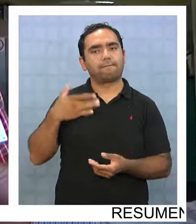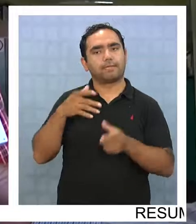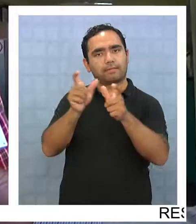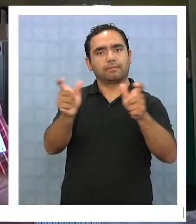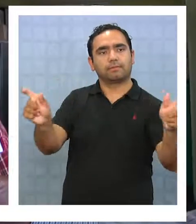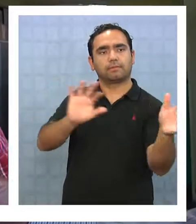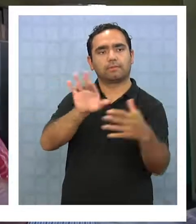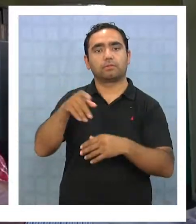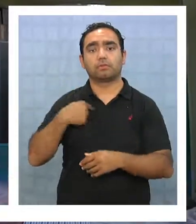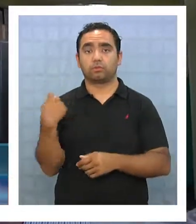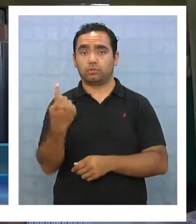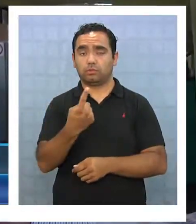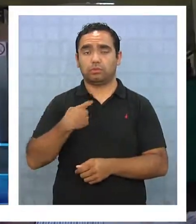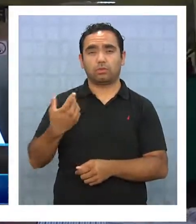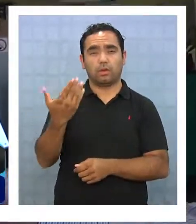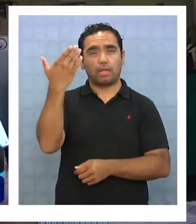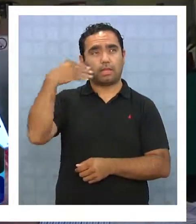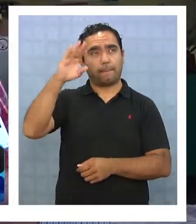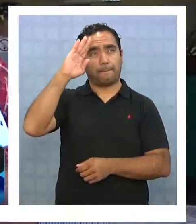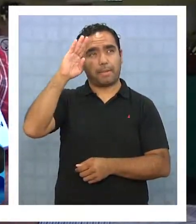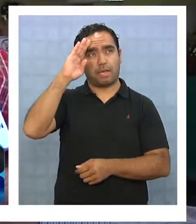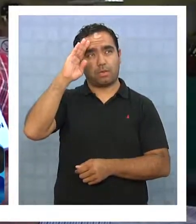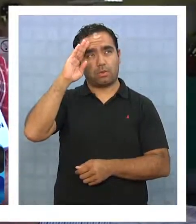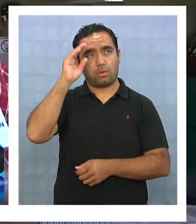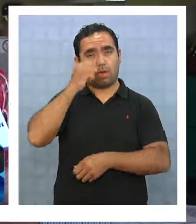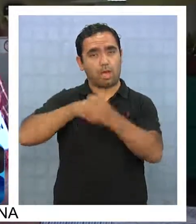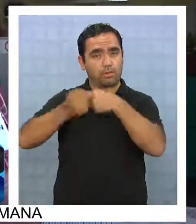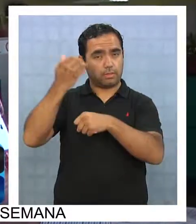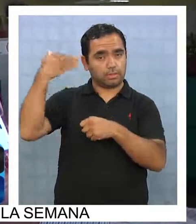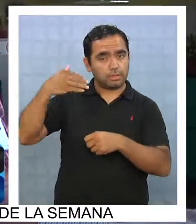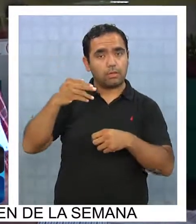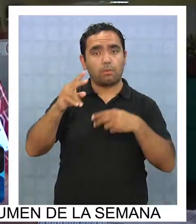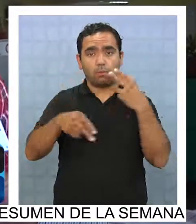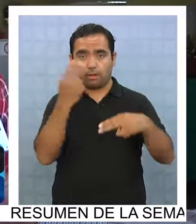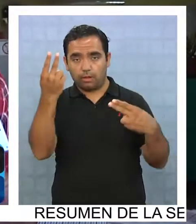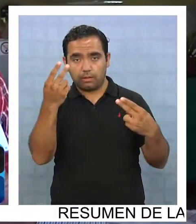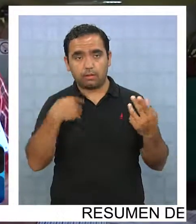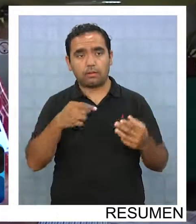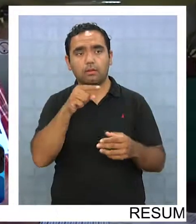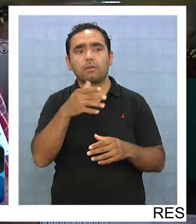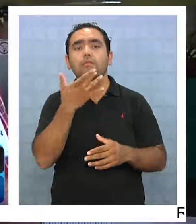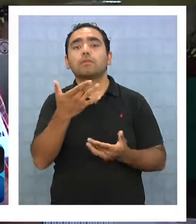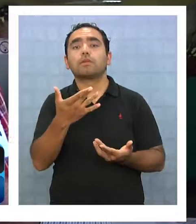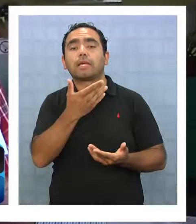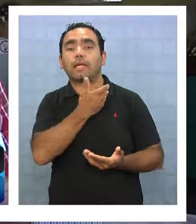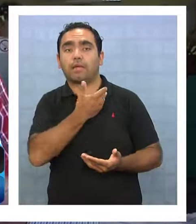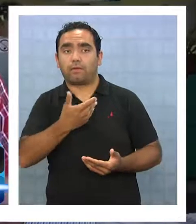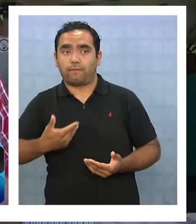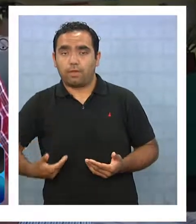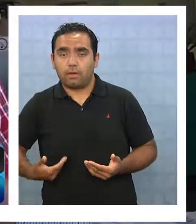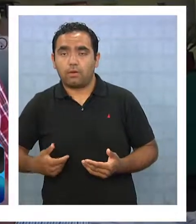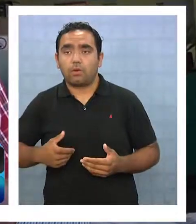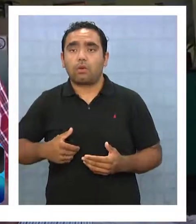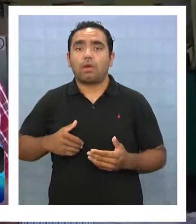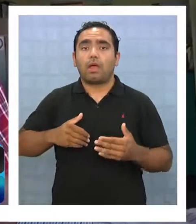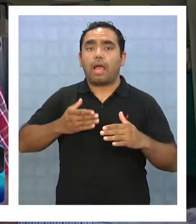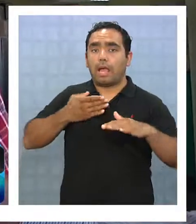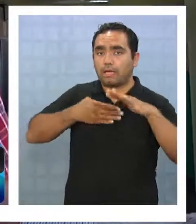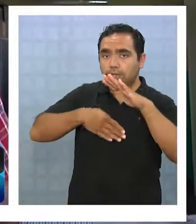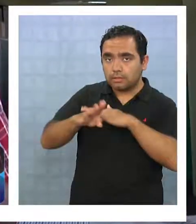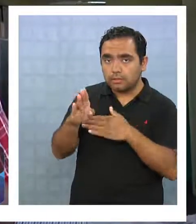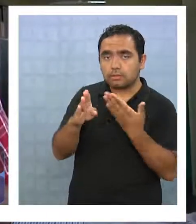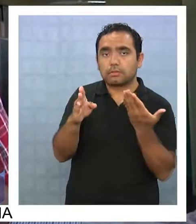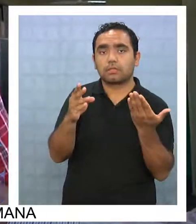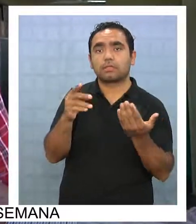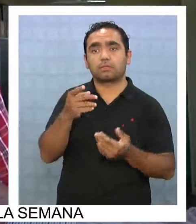Nosotros, cuando tuvimos el paro aduanero en mayo del año pasado, una de las cosas que gatilló de que el gobierno accediera al aumento de dotación que